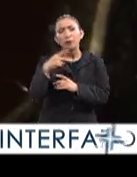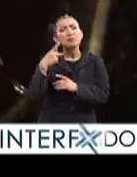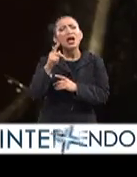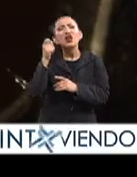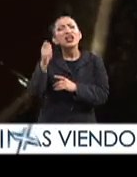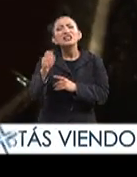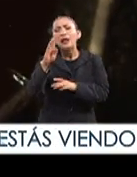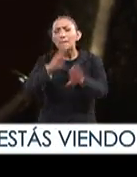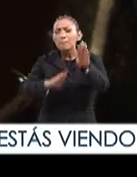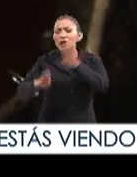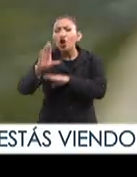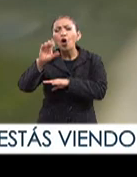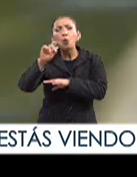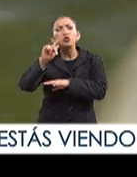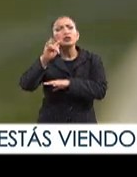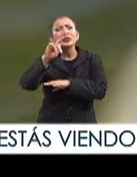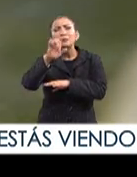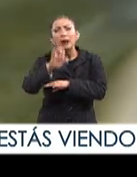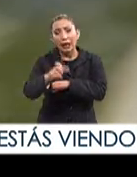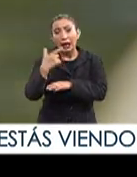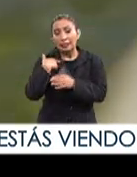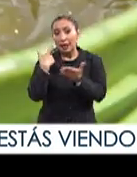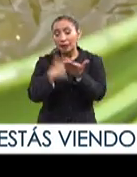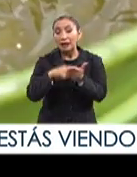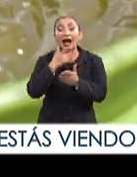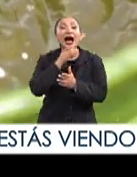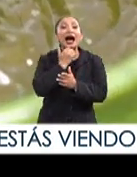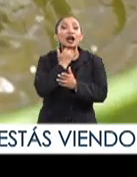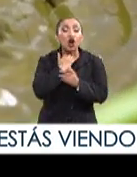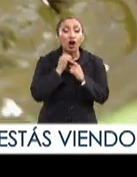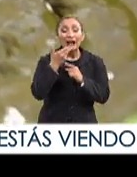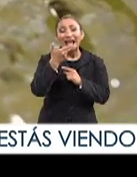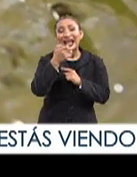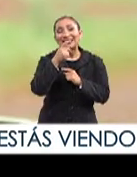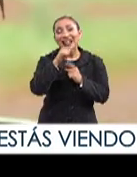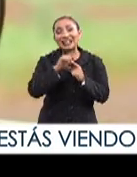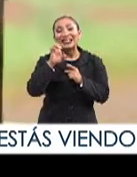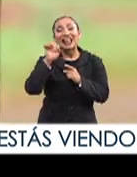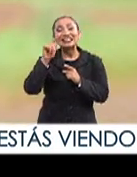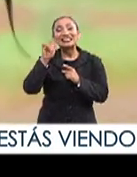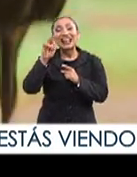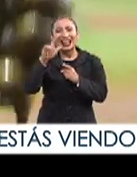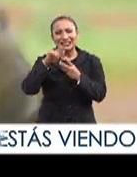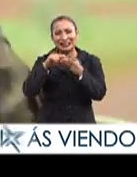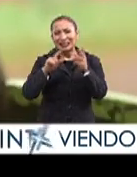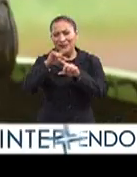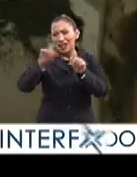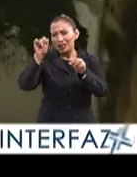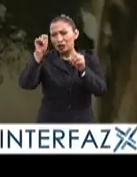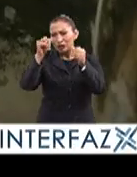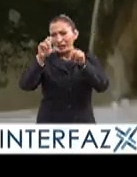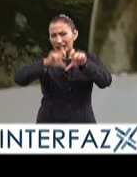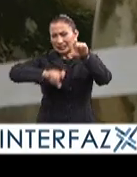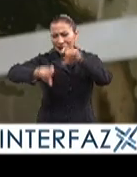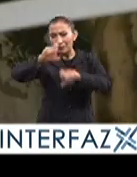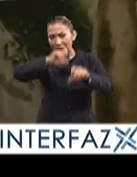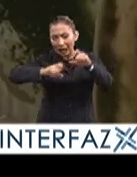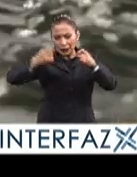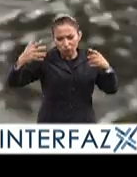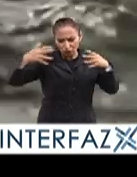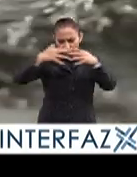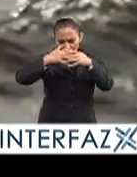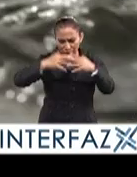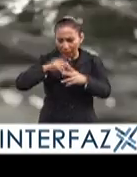¿Qué es un biocombustible? Compuesto por alcoholes, éteres, ésteres y otros compuestos químicos generados a partir de